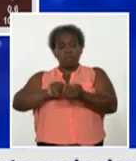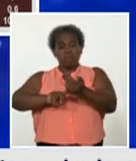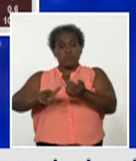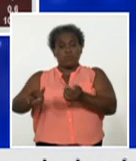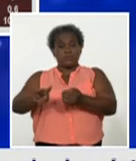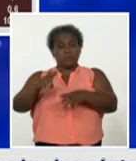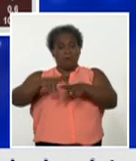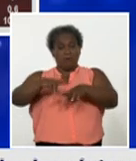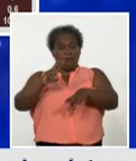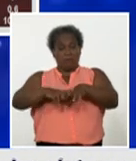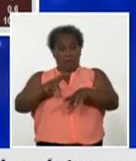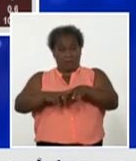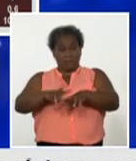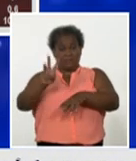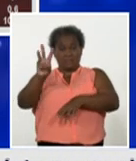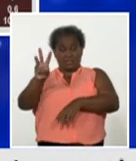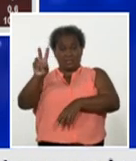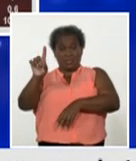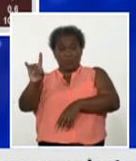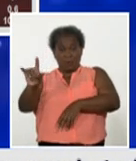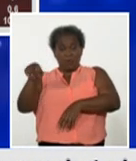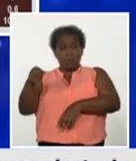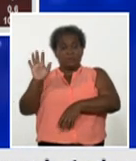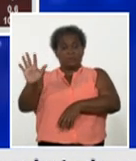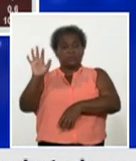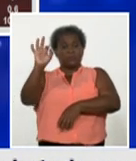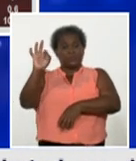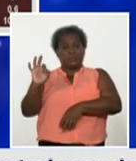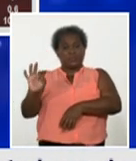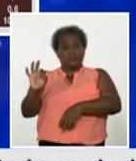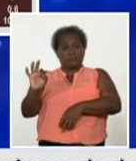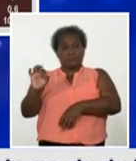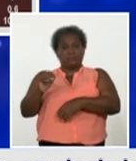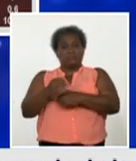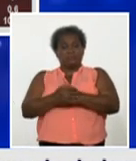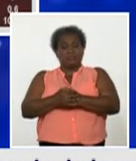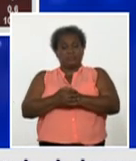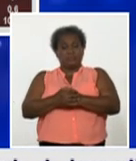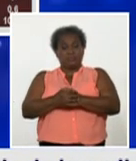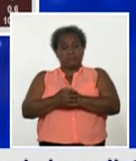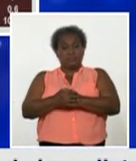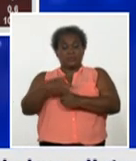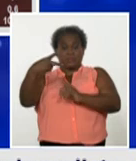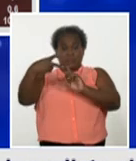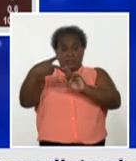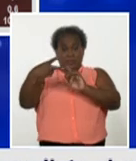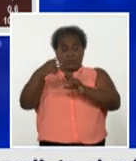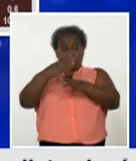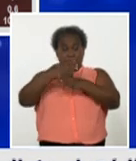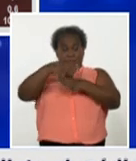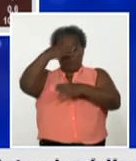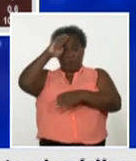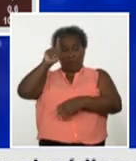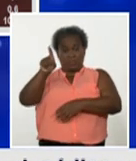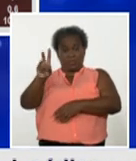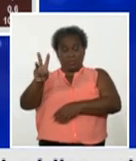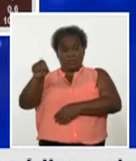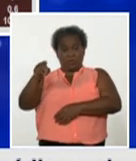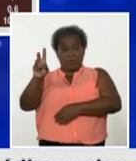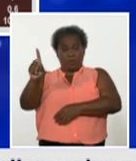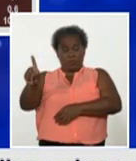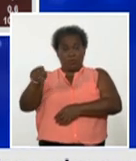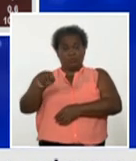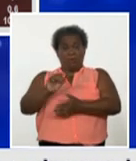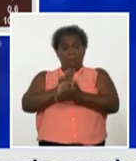La Habana, el 39,5%. Le sigue Santiago de Cuba con el 13,1%, Matanza